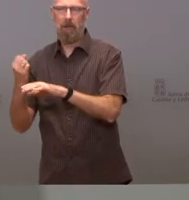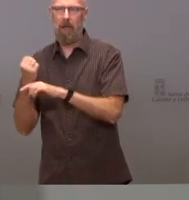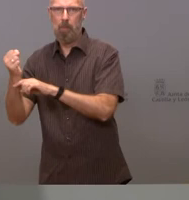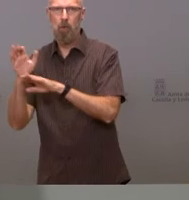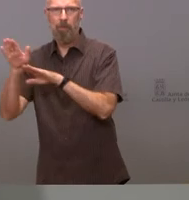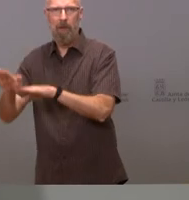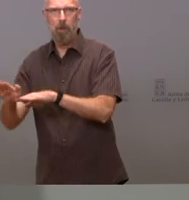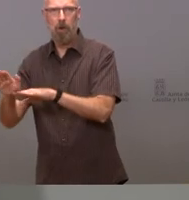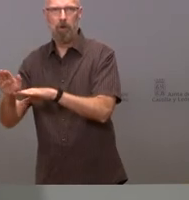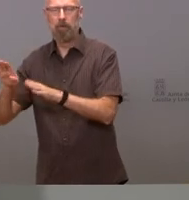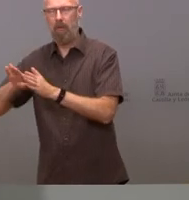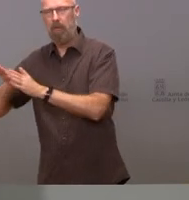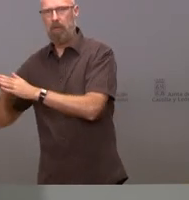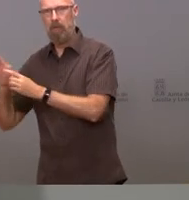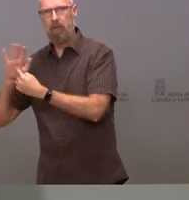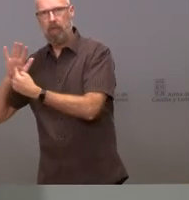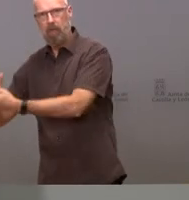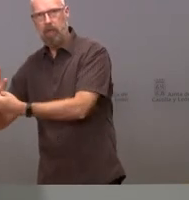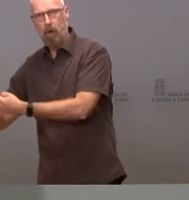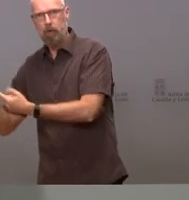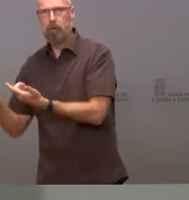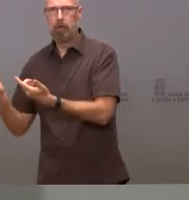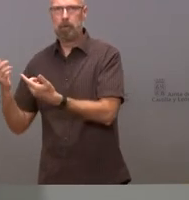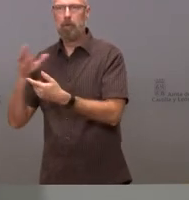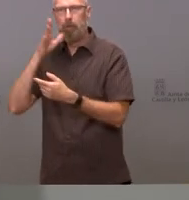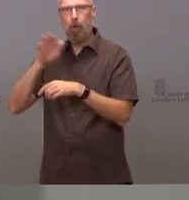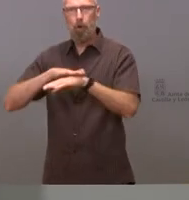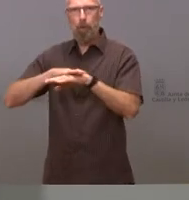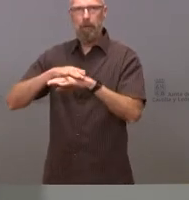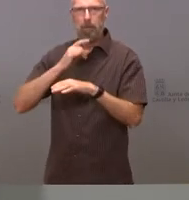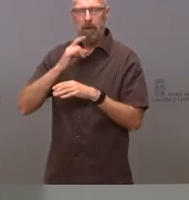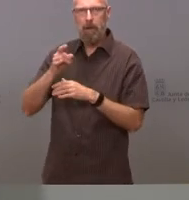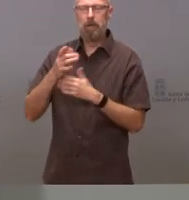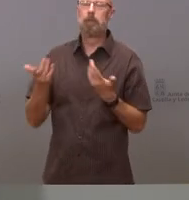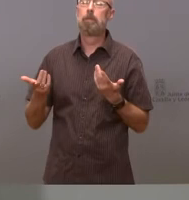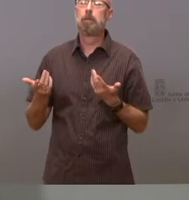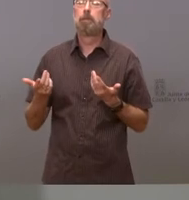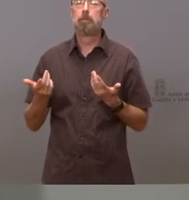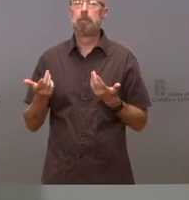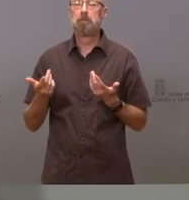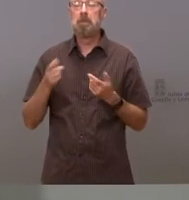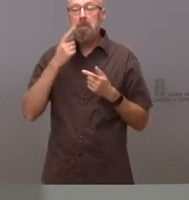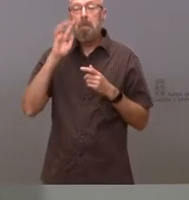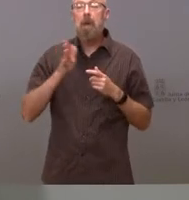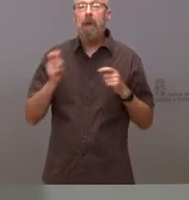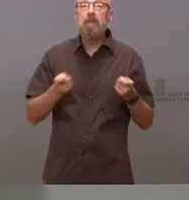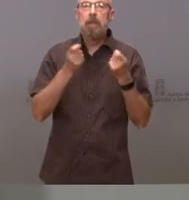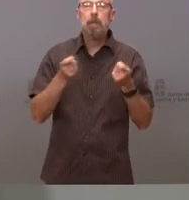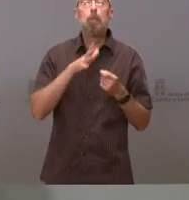en contra de otra opción nosotros creemos que eso es entrar que el gobierno